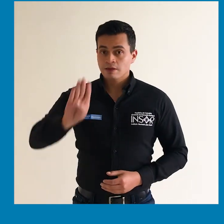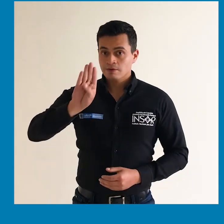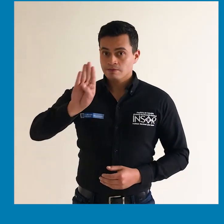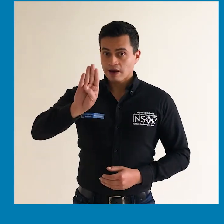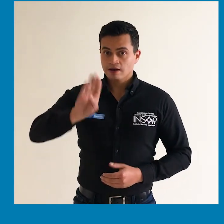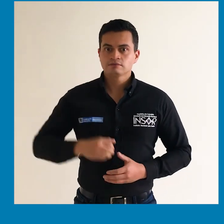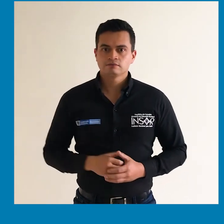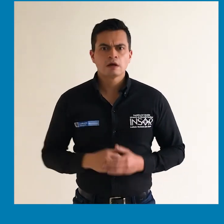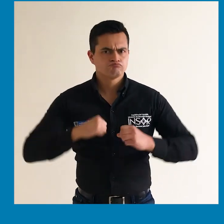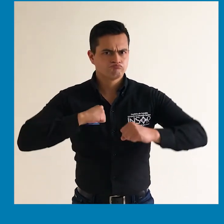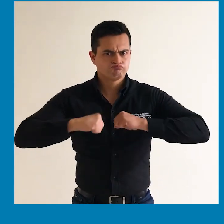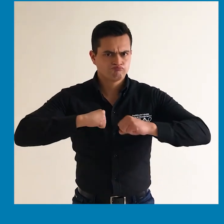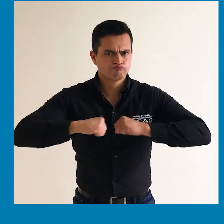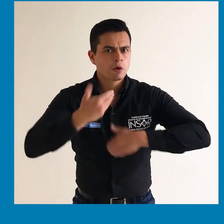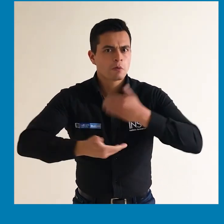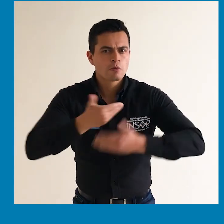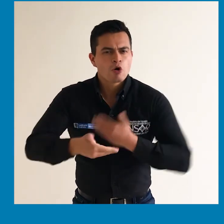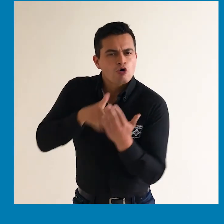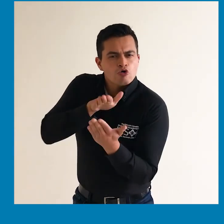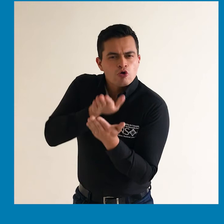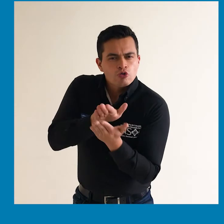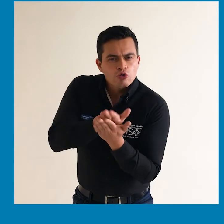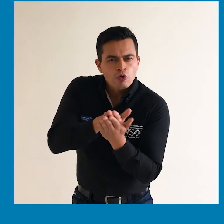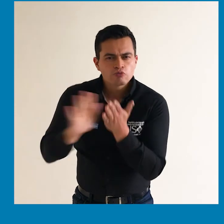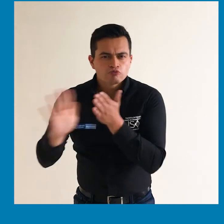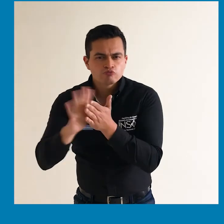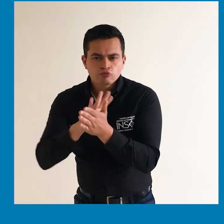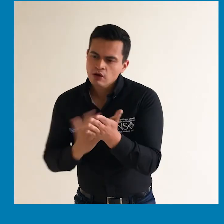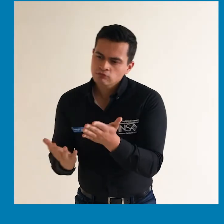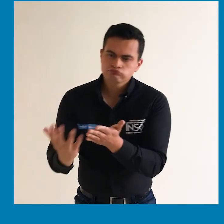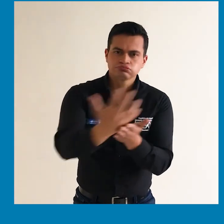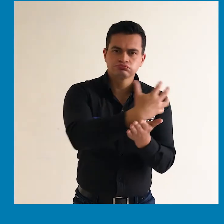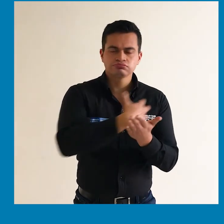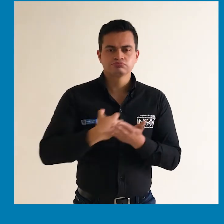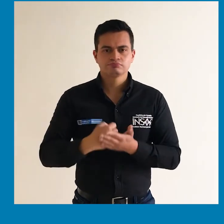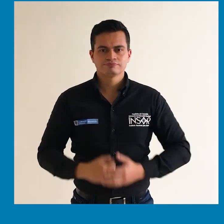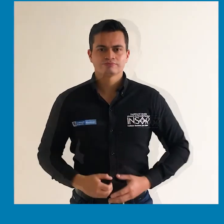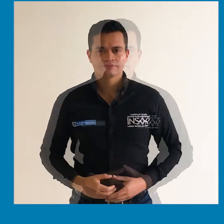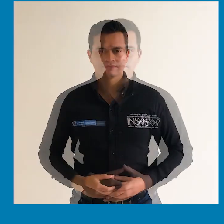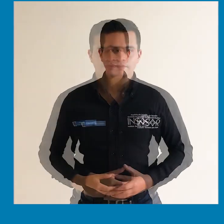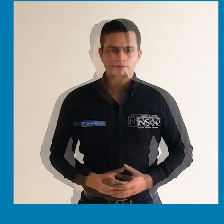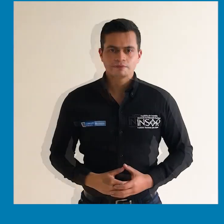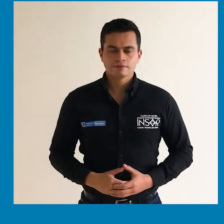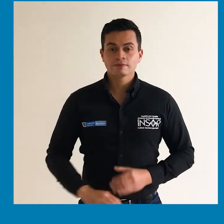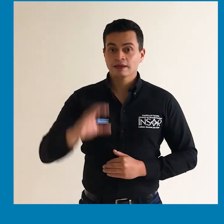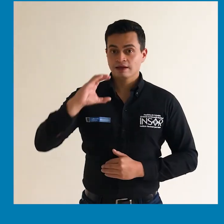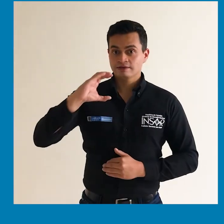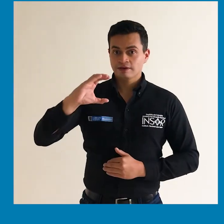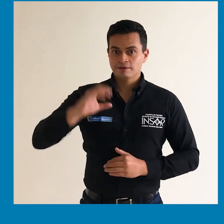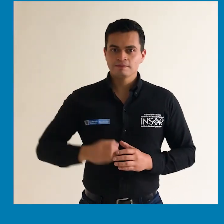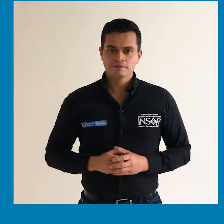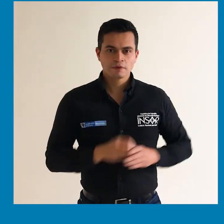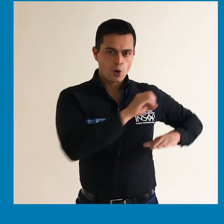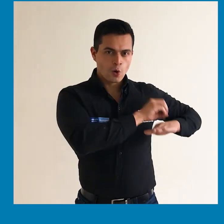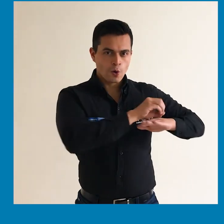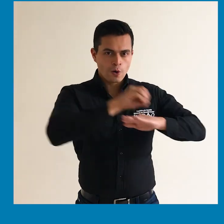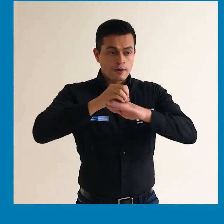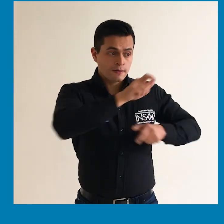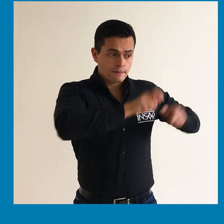B. Adelantar procesos de gestión documental y del conocimiento. C.